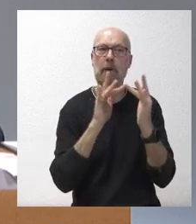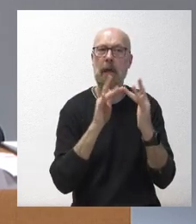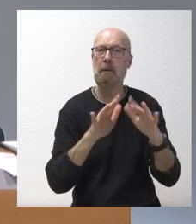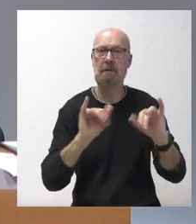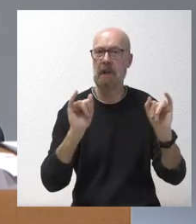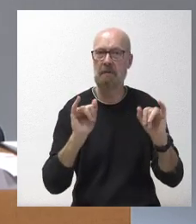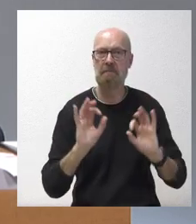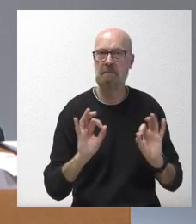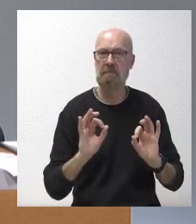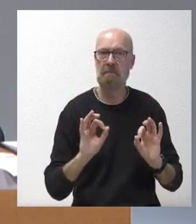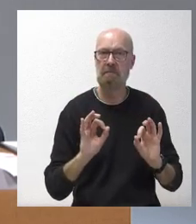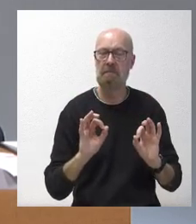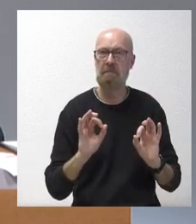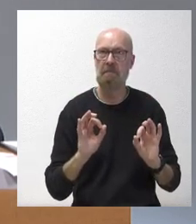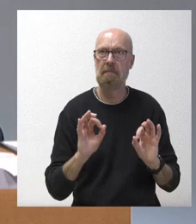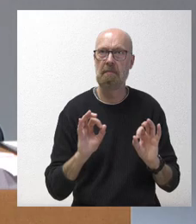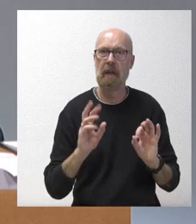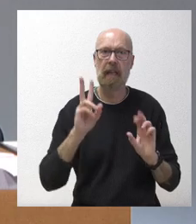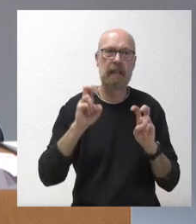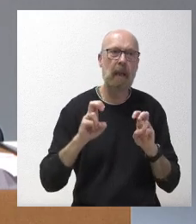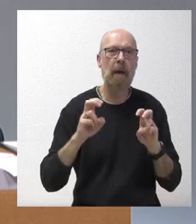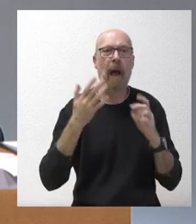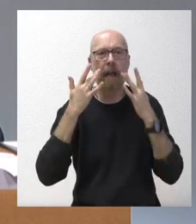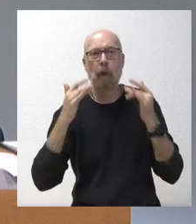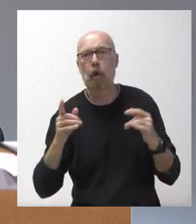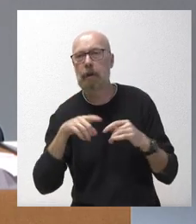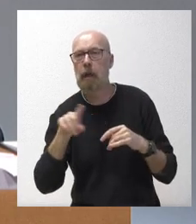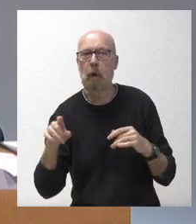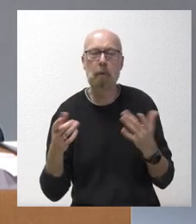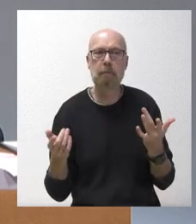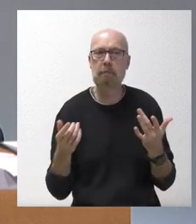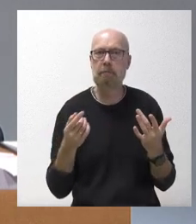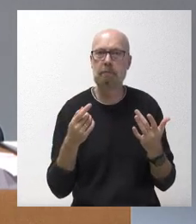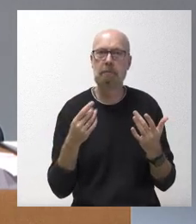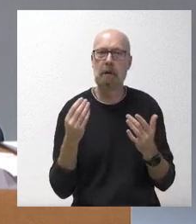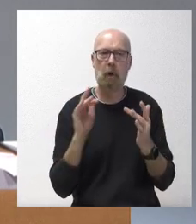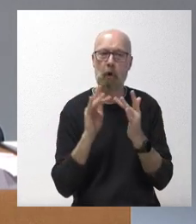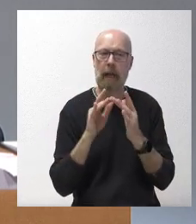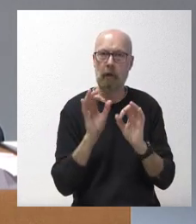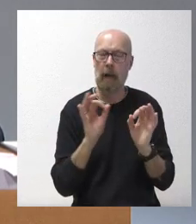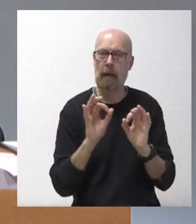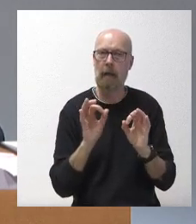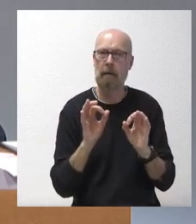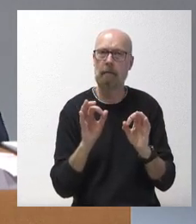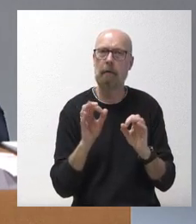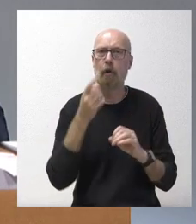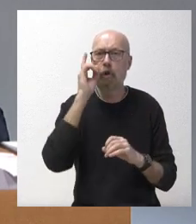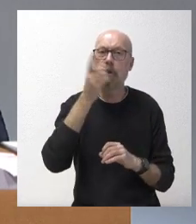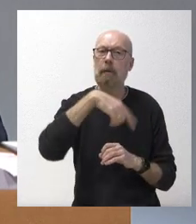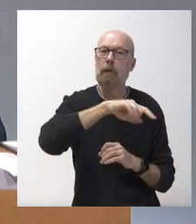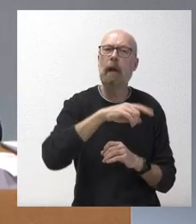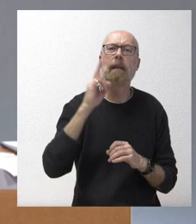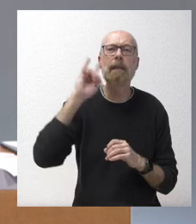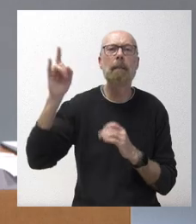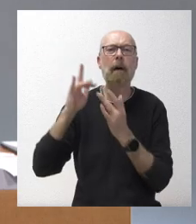torno a esa posible abstención que barajaban. No sé con quién se ha puesto en contacto telefónico después de